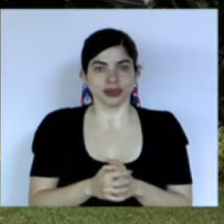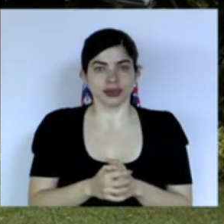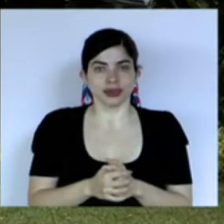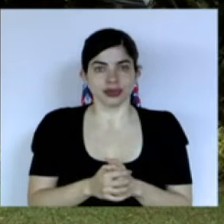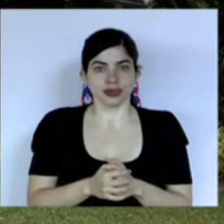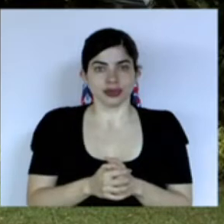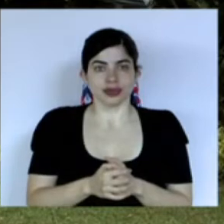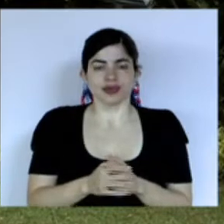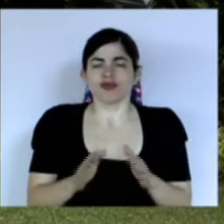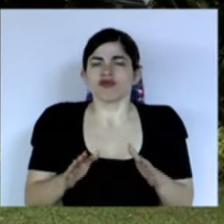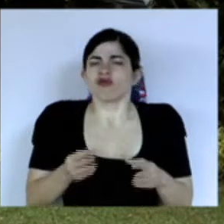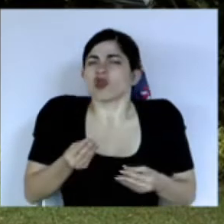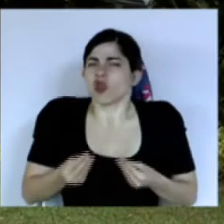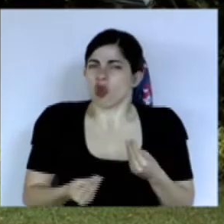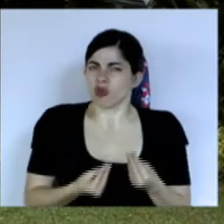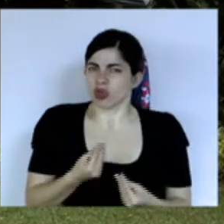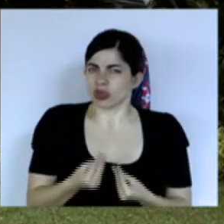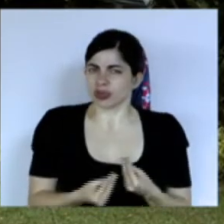y cómo hacerlo